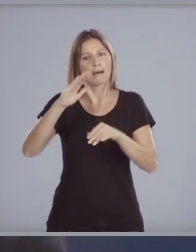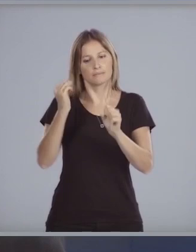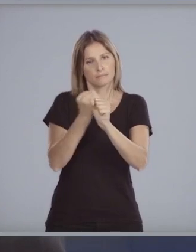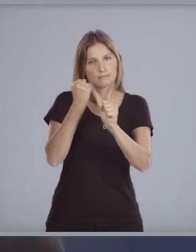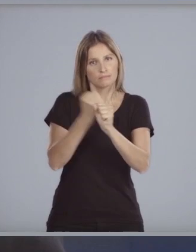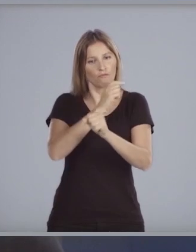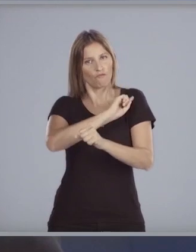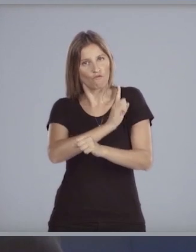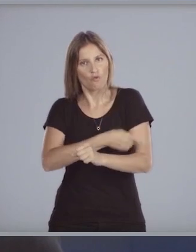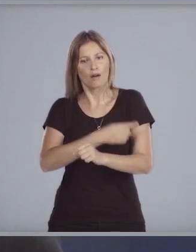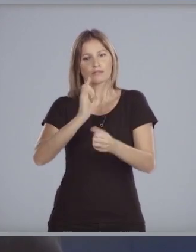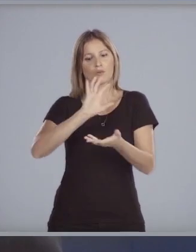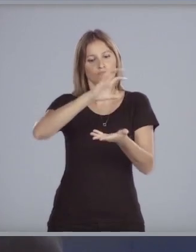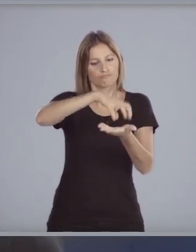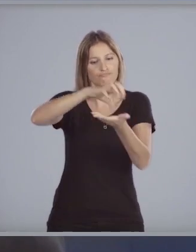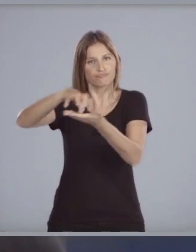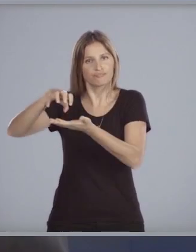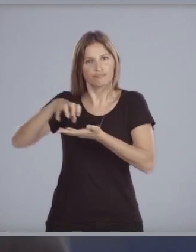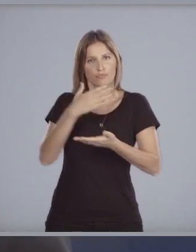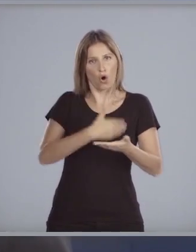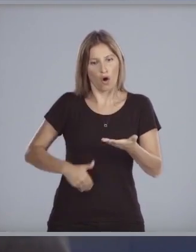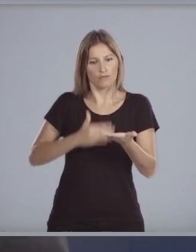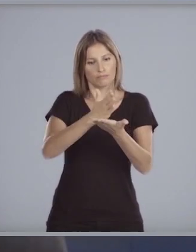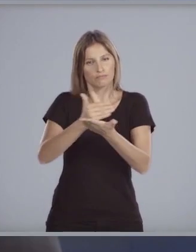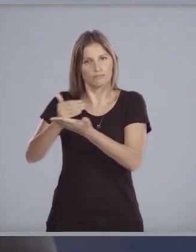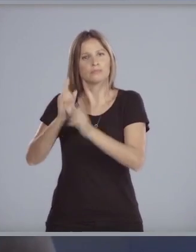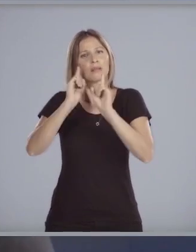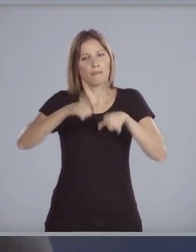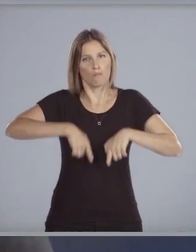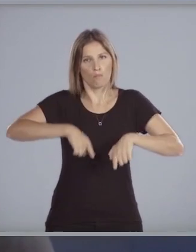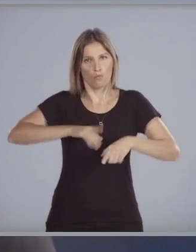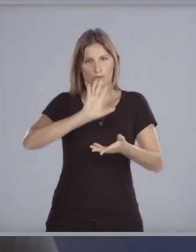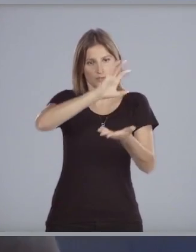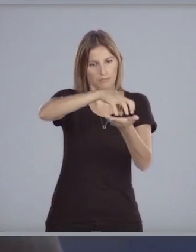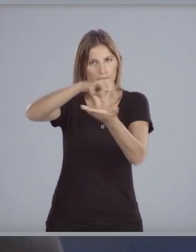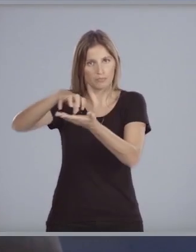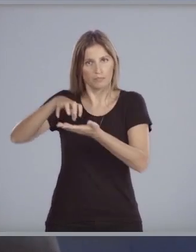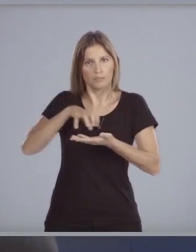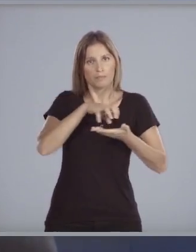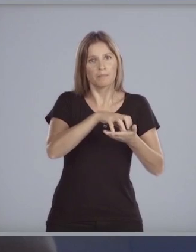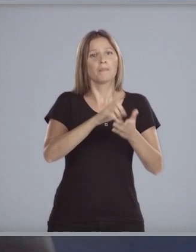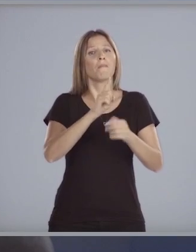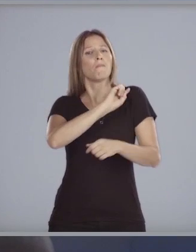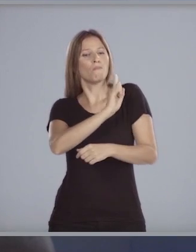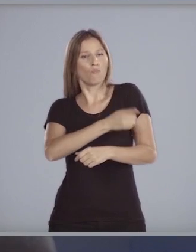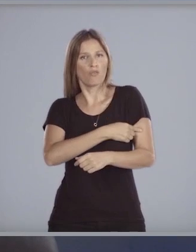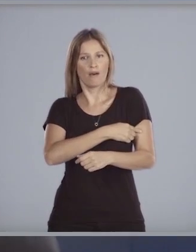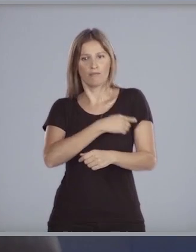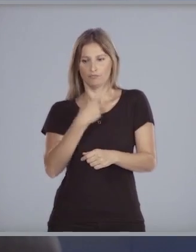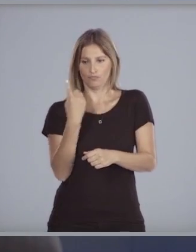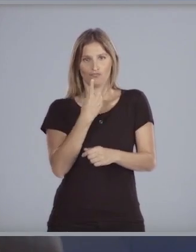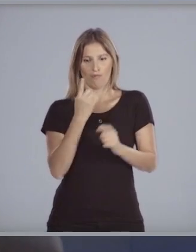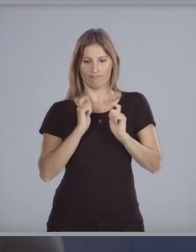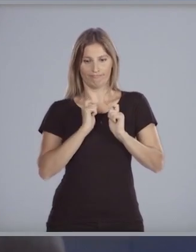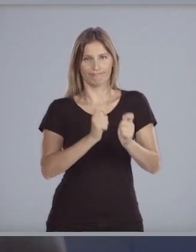institucional con los gobiernos departamentales y con los municipios. La transferencia del poder político,